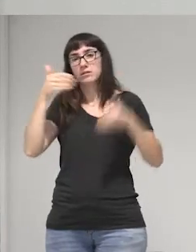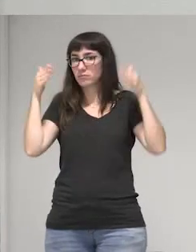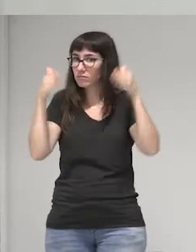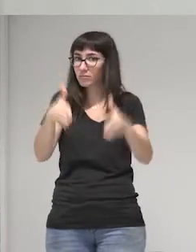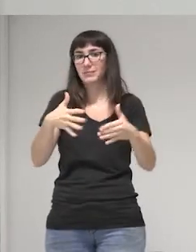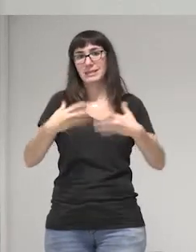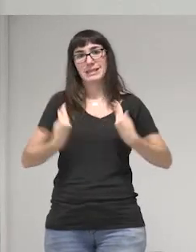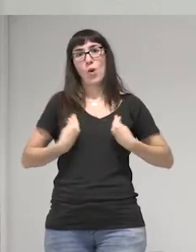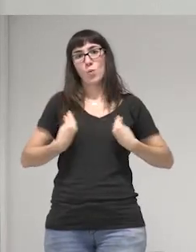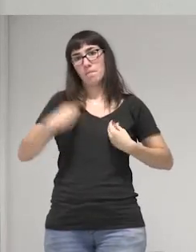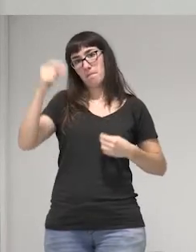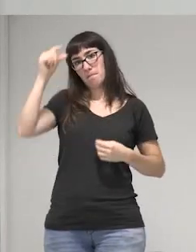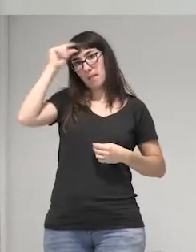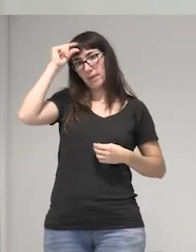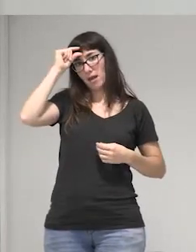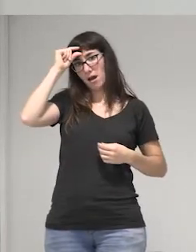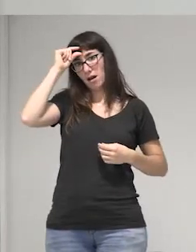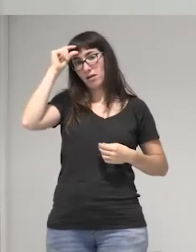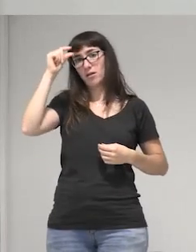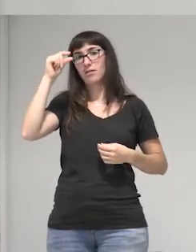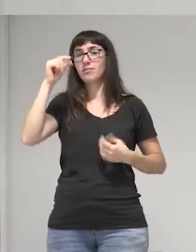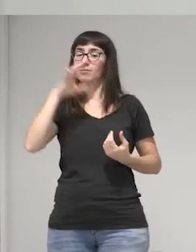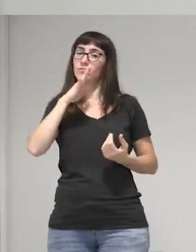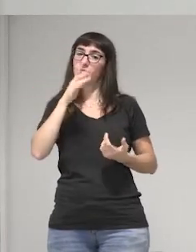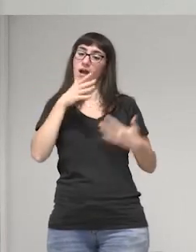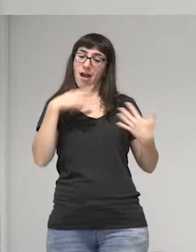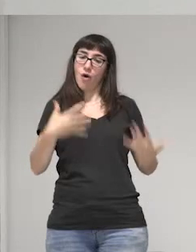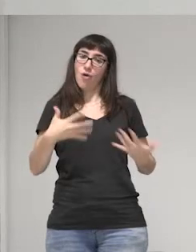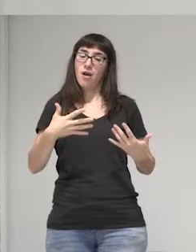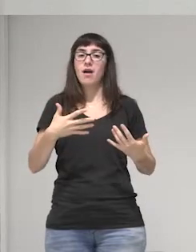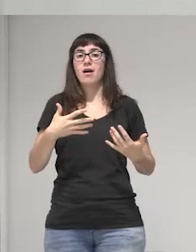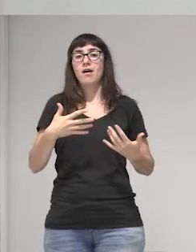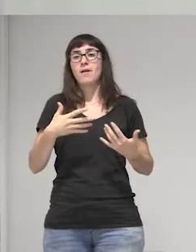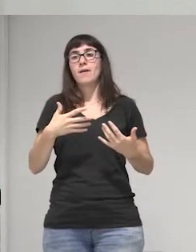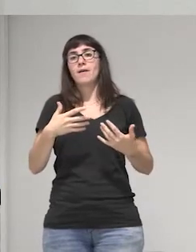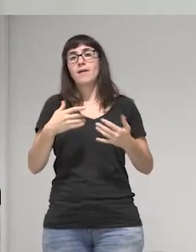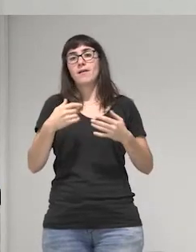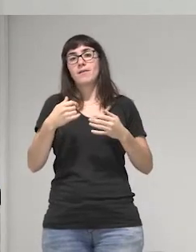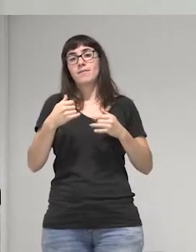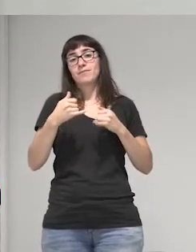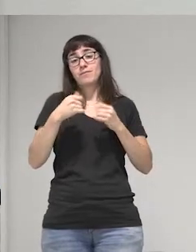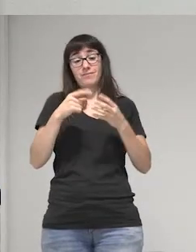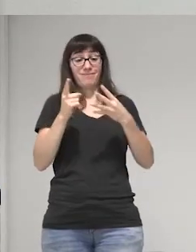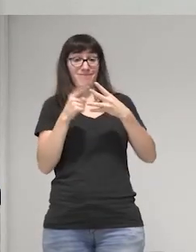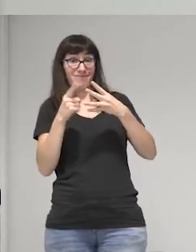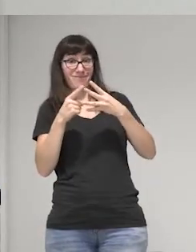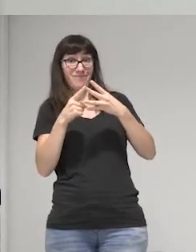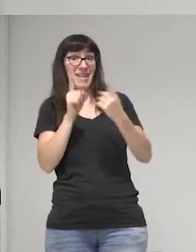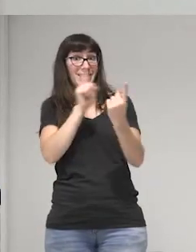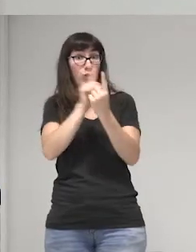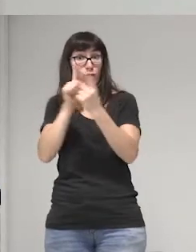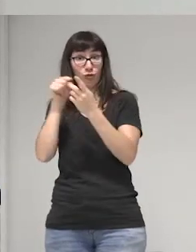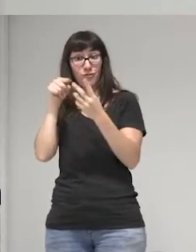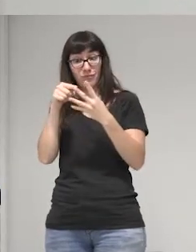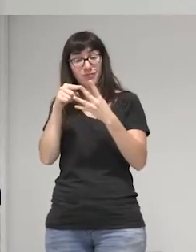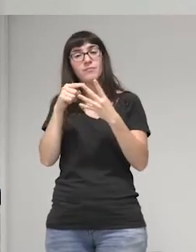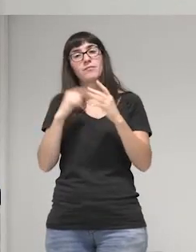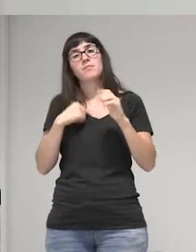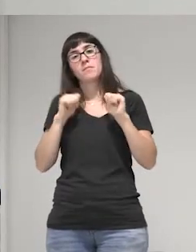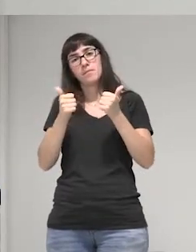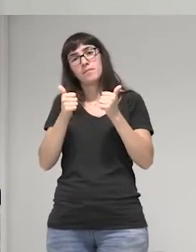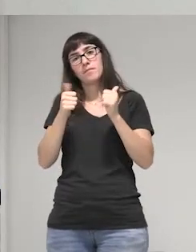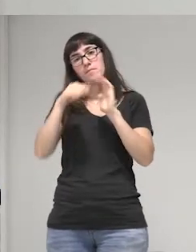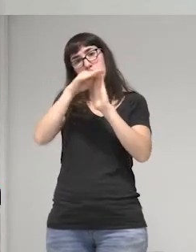y también en este eje estamos haciendo en el eje de atención estamos haciendo un manual de atención de salud